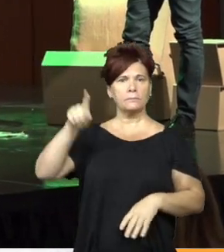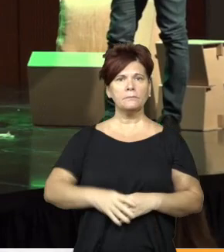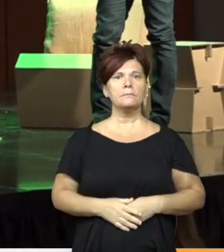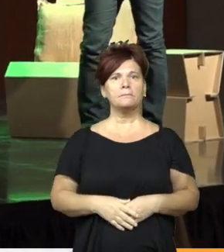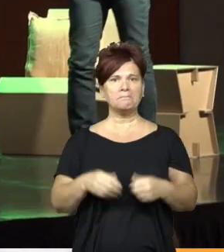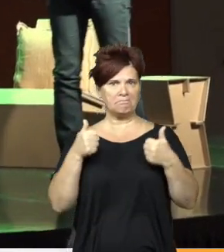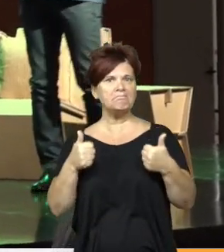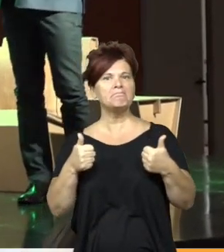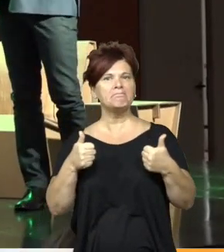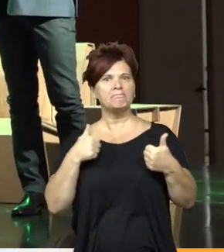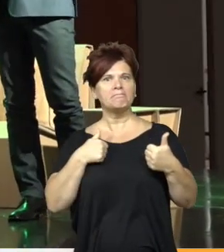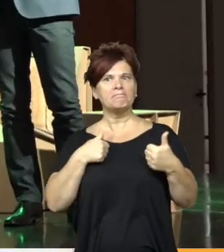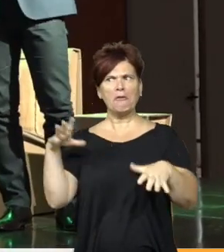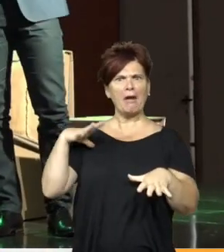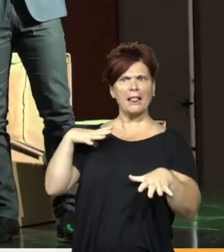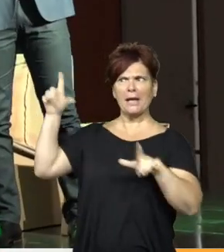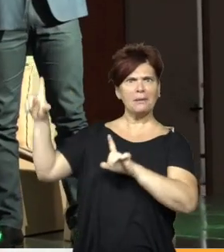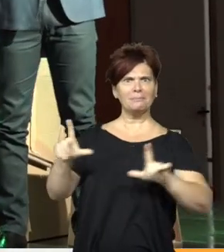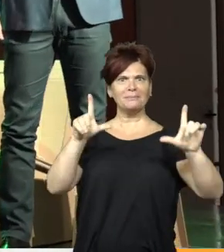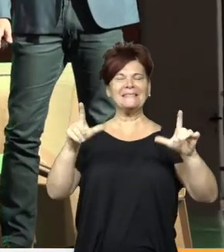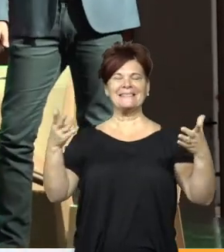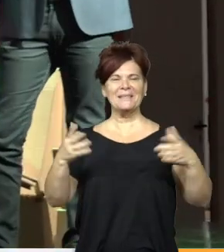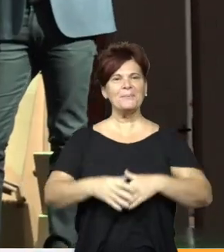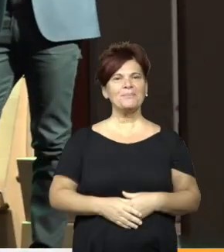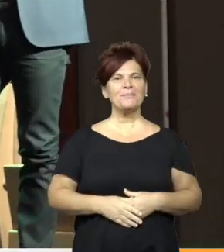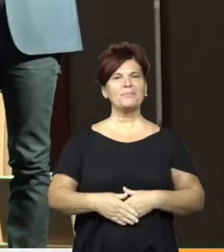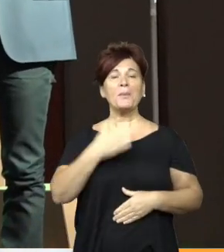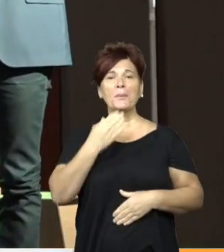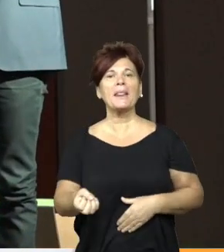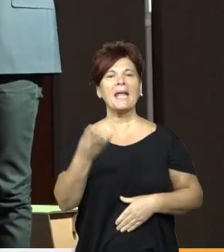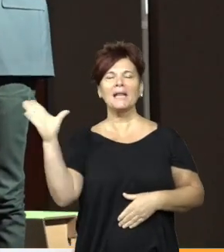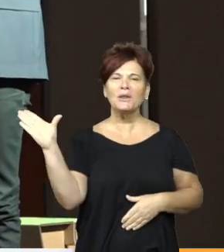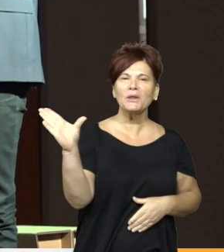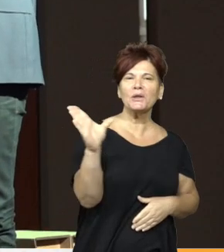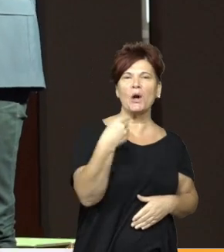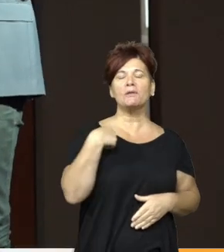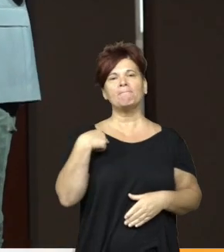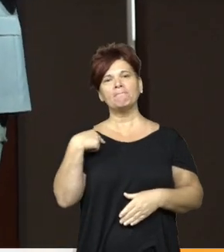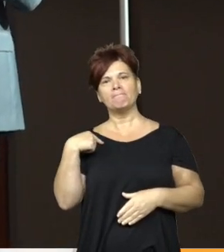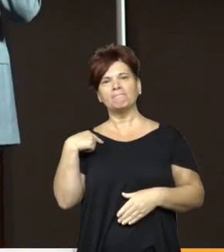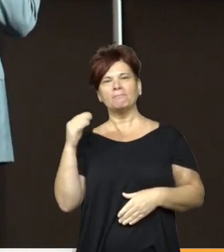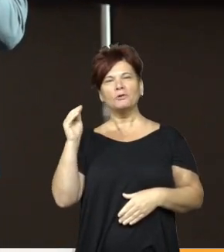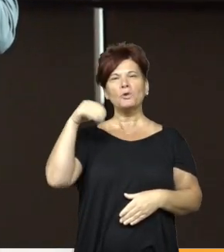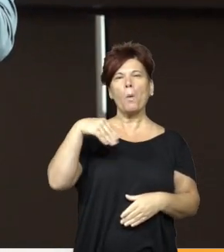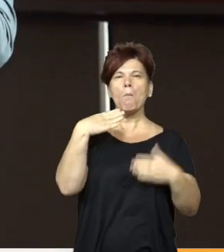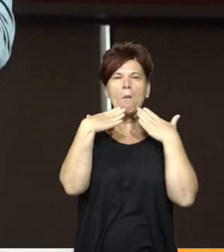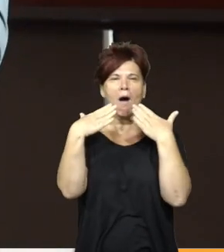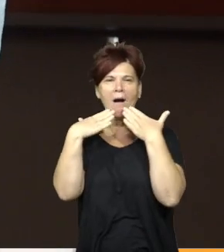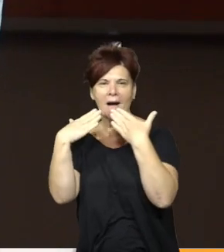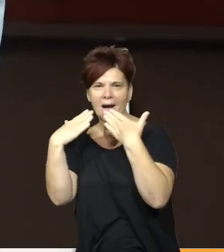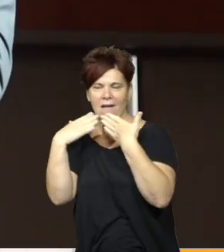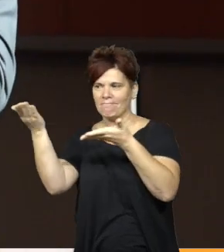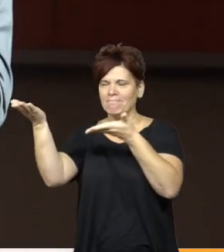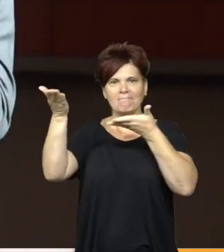Ahí está. No me parecía la presentación, digo que... Bueno, buenos días a todos. Me sumo a los agradecimientos por la